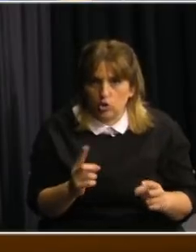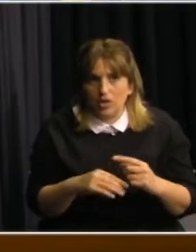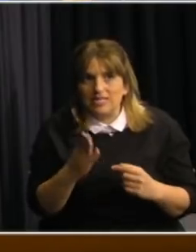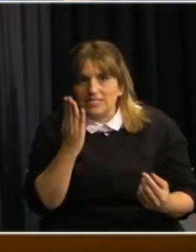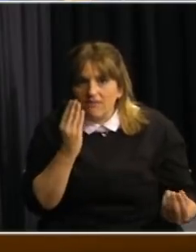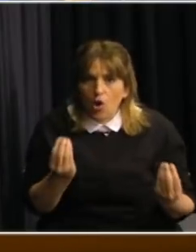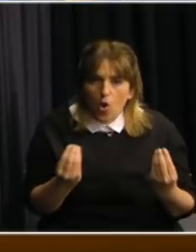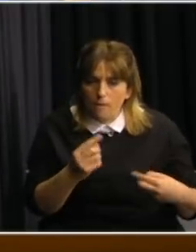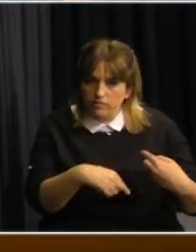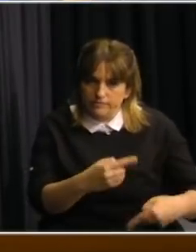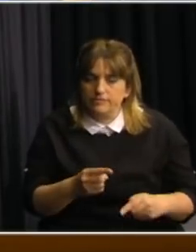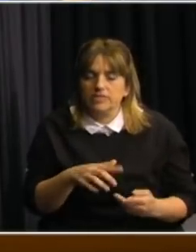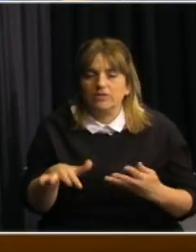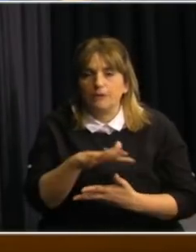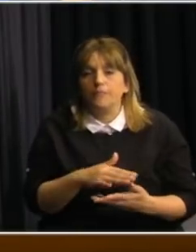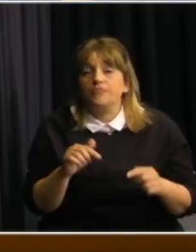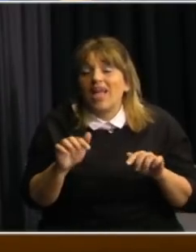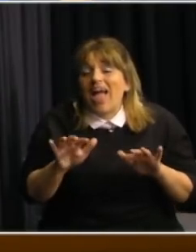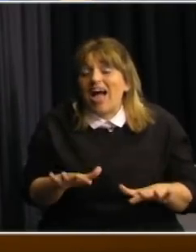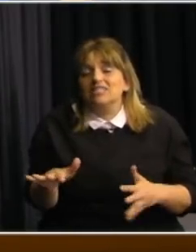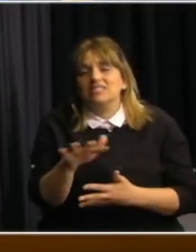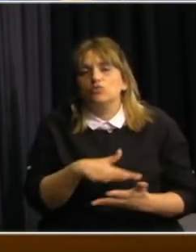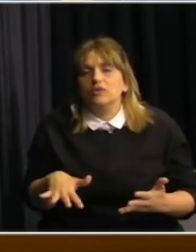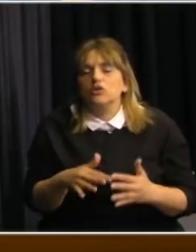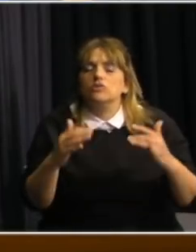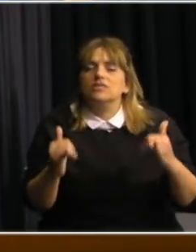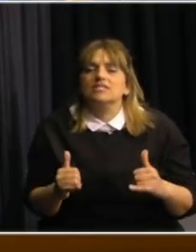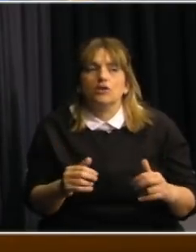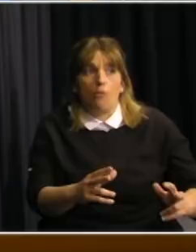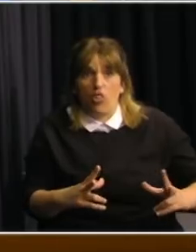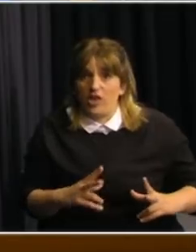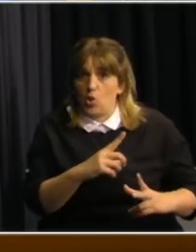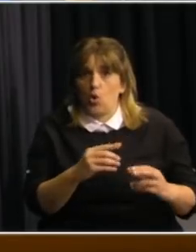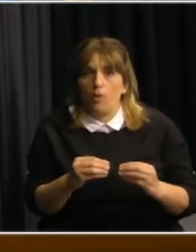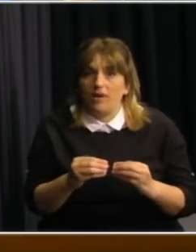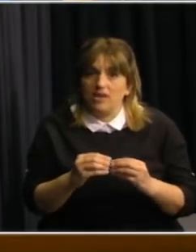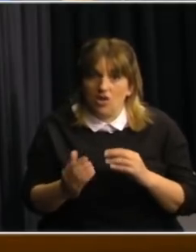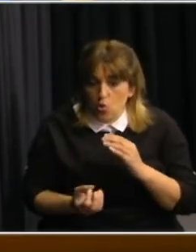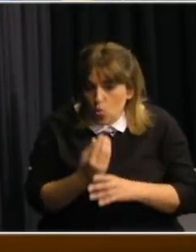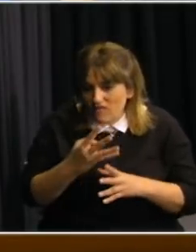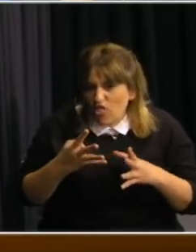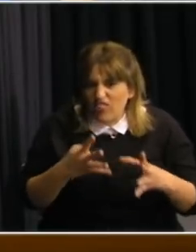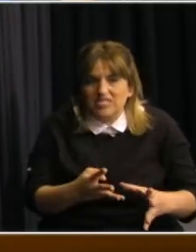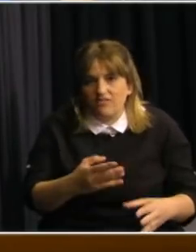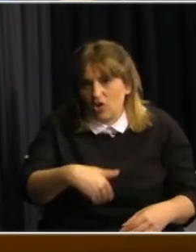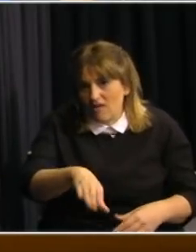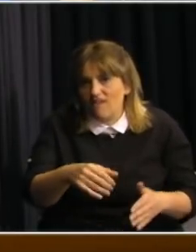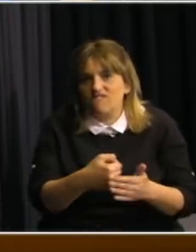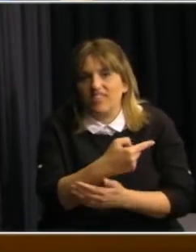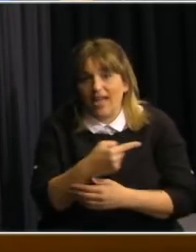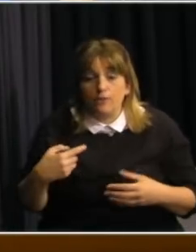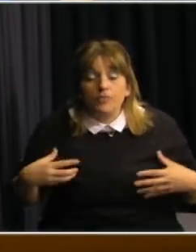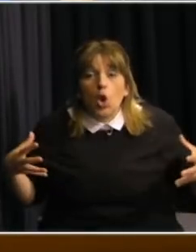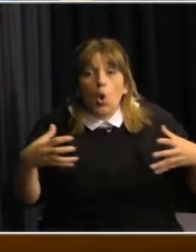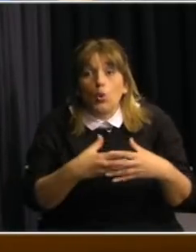Entonces, bueno, esta es situación actual. Claramente, como indicó Rafael, se vienen nuevos desafíos a fin de año. Desde el GACH